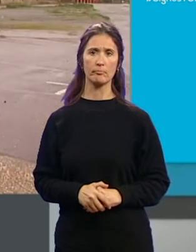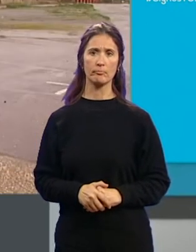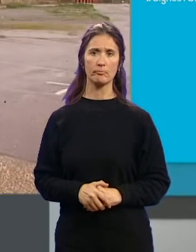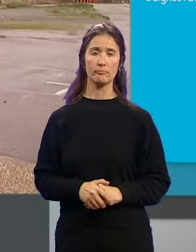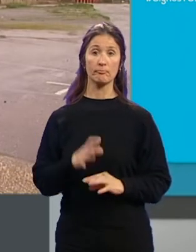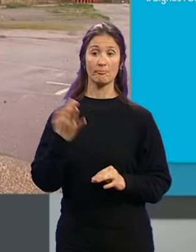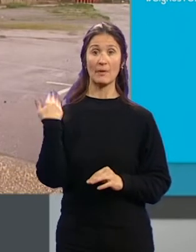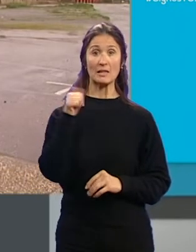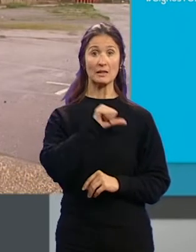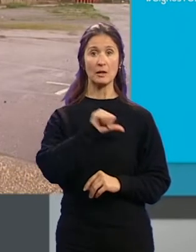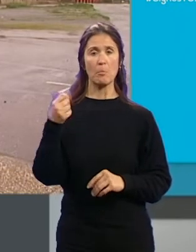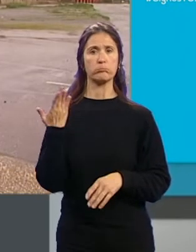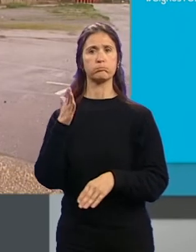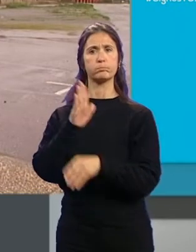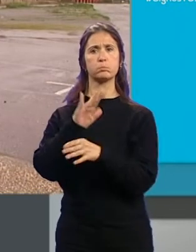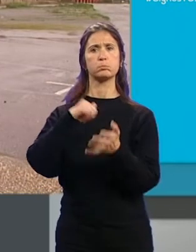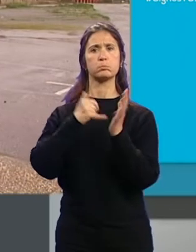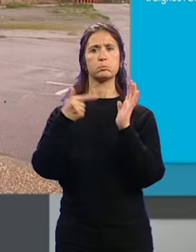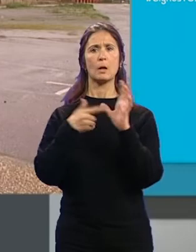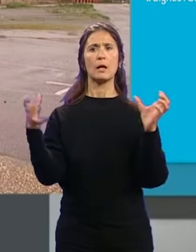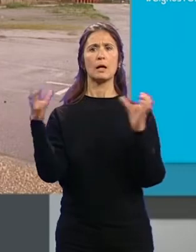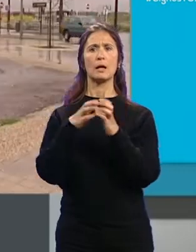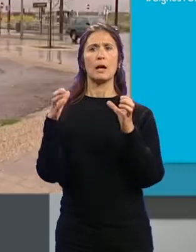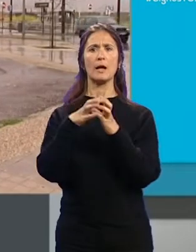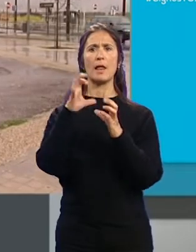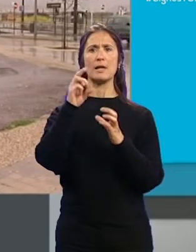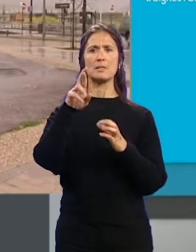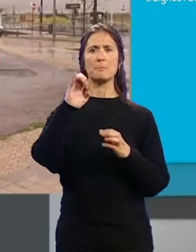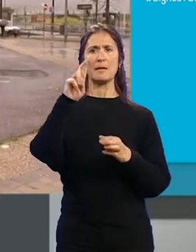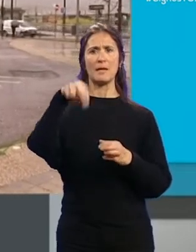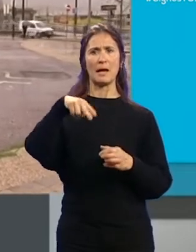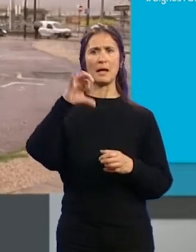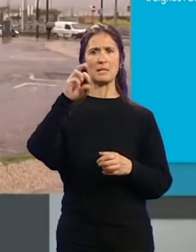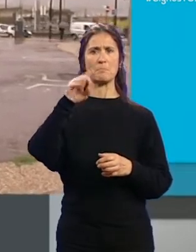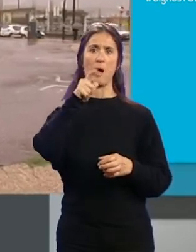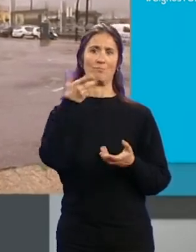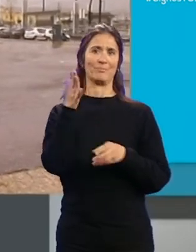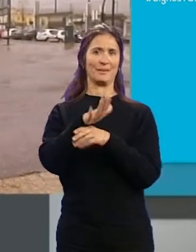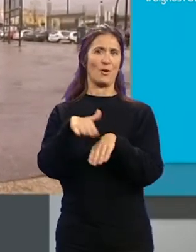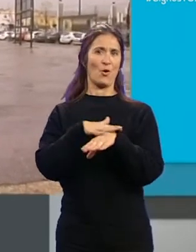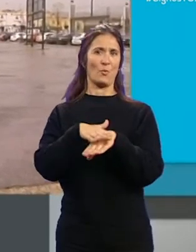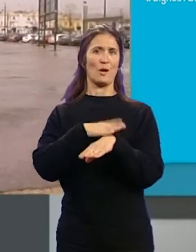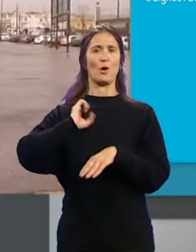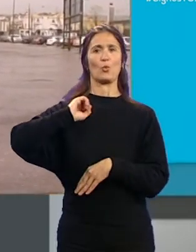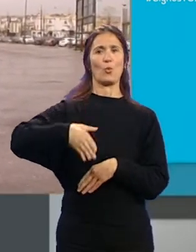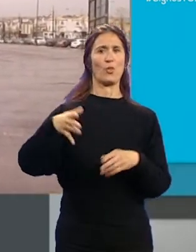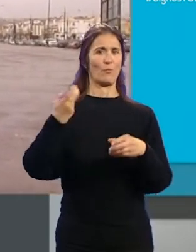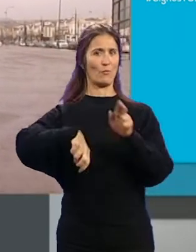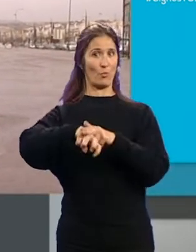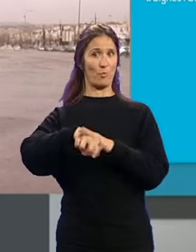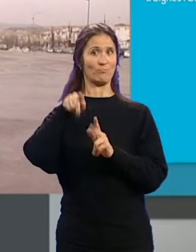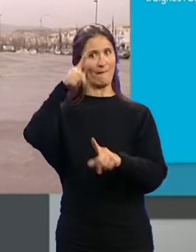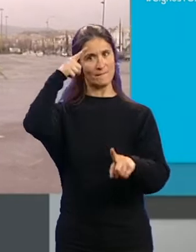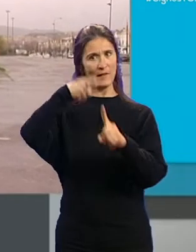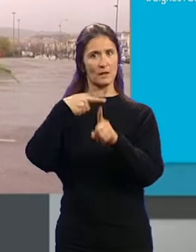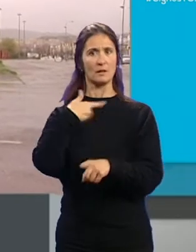La pasada semana se presentó el proyecto... ...Granada Experience Park... ...por parte del equipo de gobierno municipal... ...y el Granada Club de Fútbol... ...que se pretende